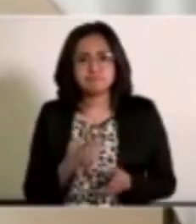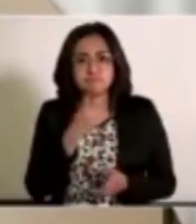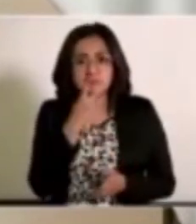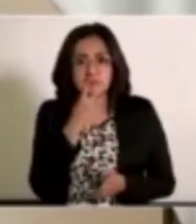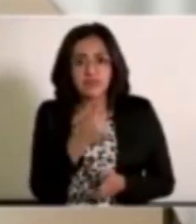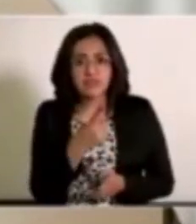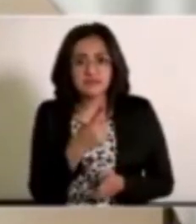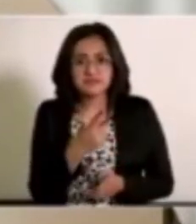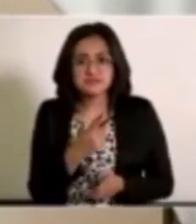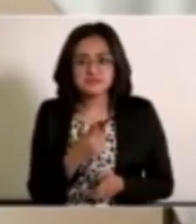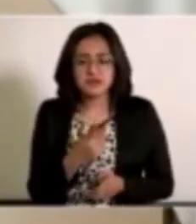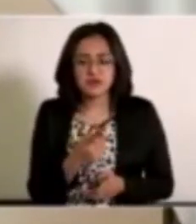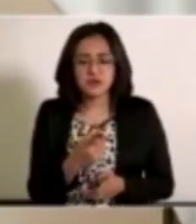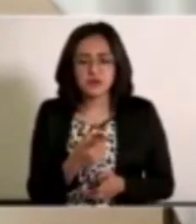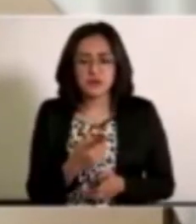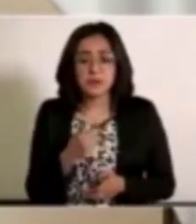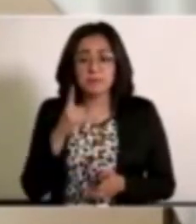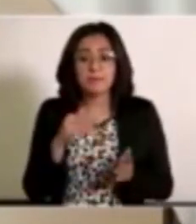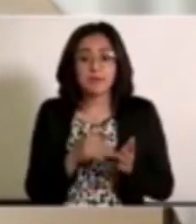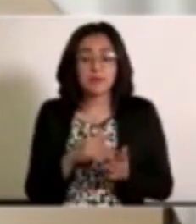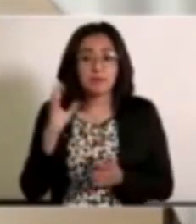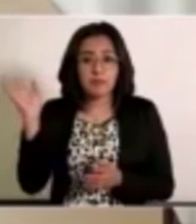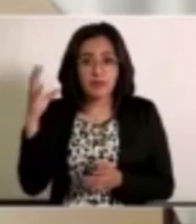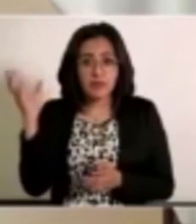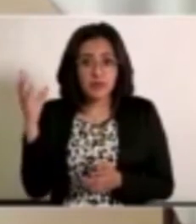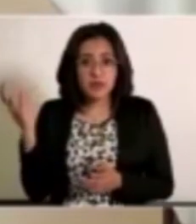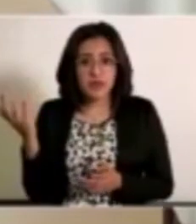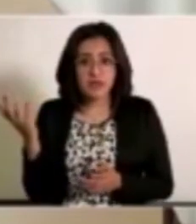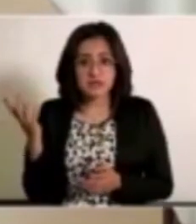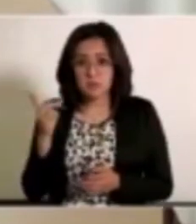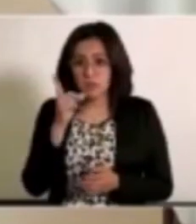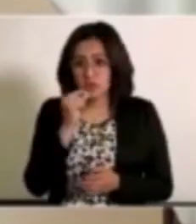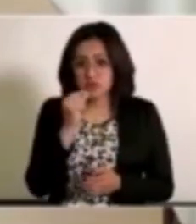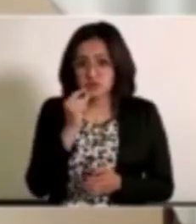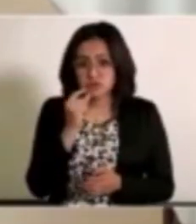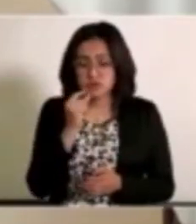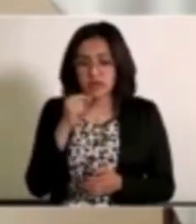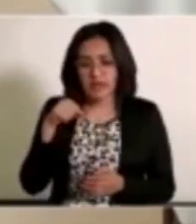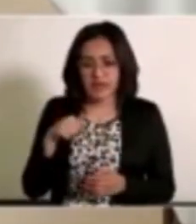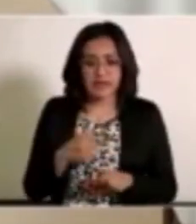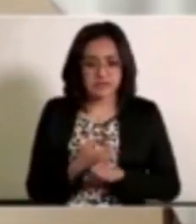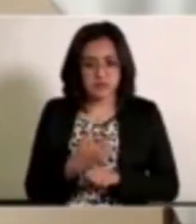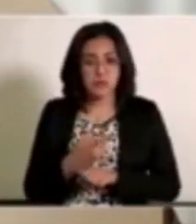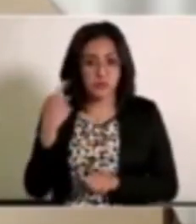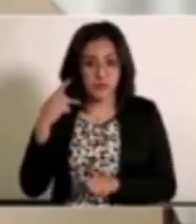que de las mil patrullas adquiridas por el gobierno del Estado,